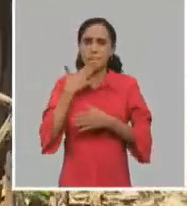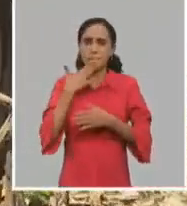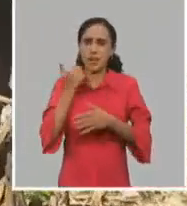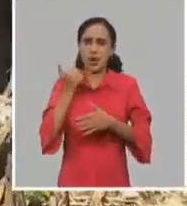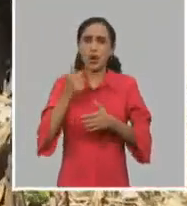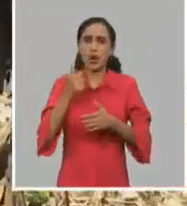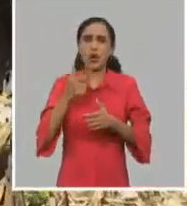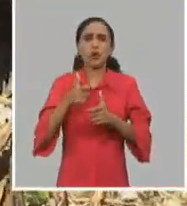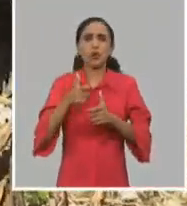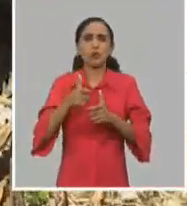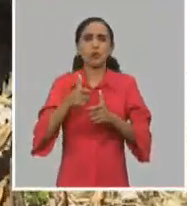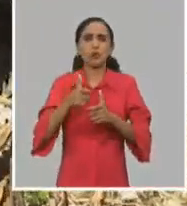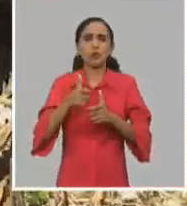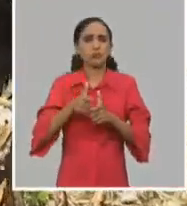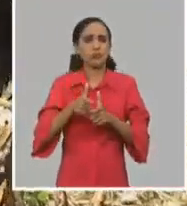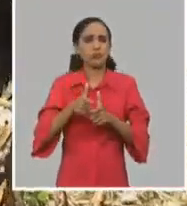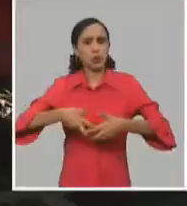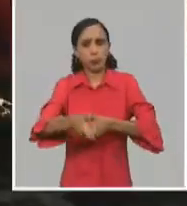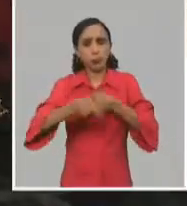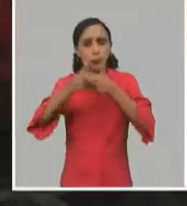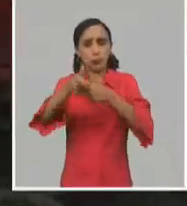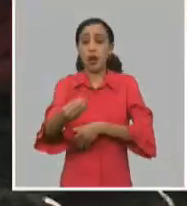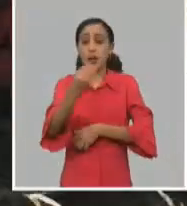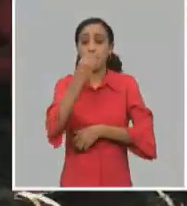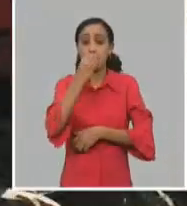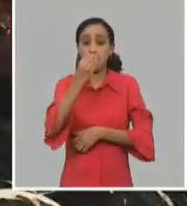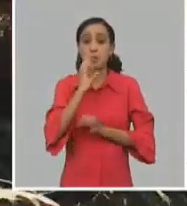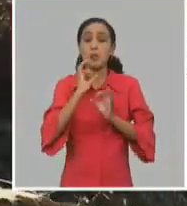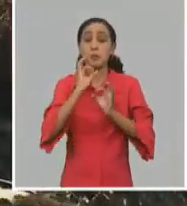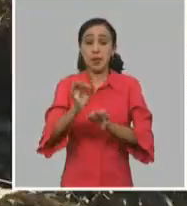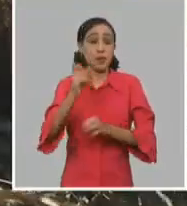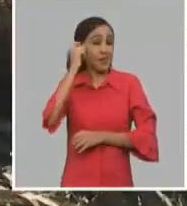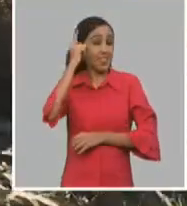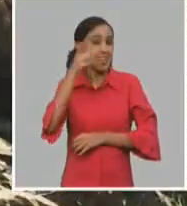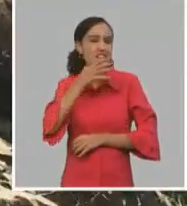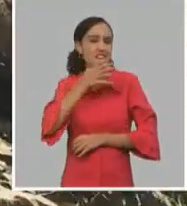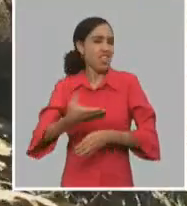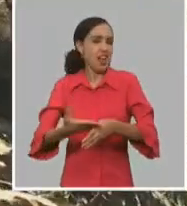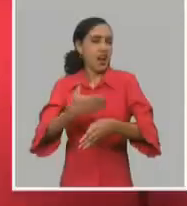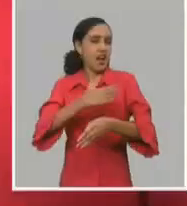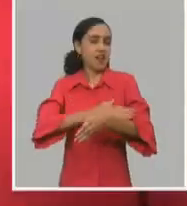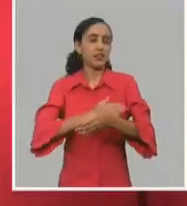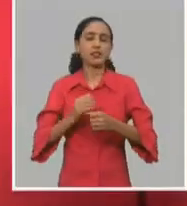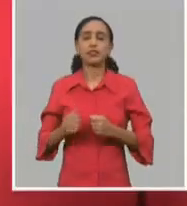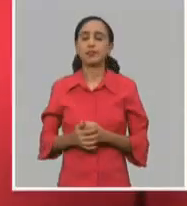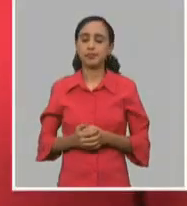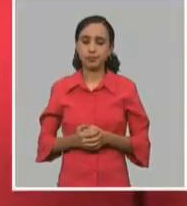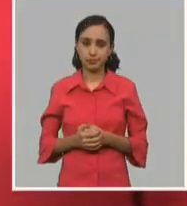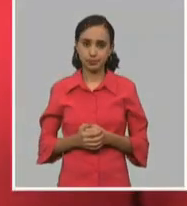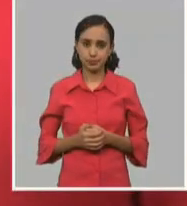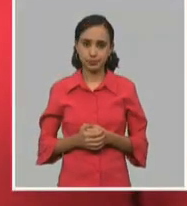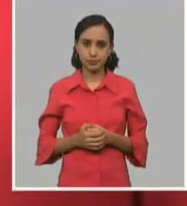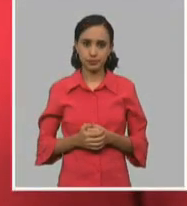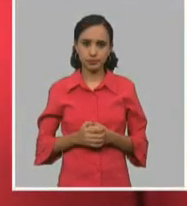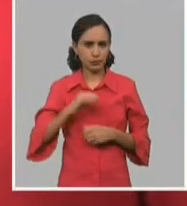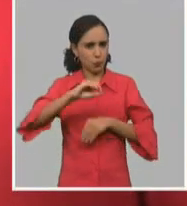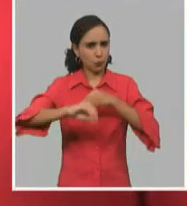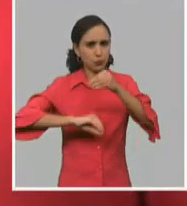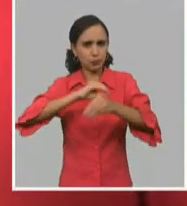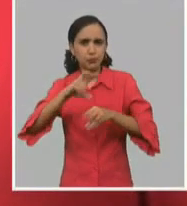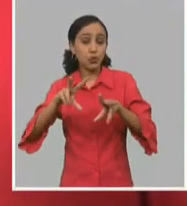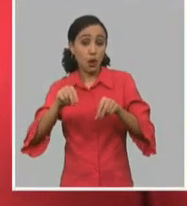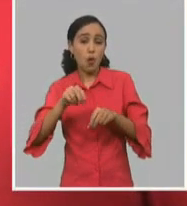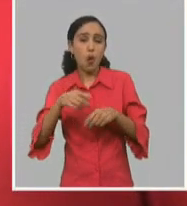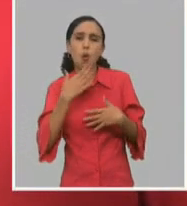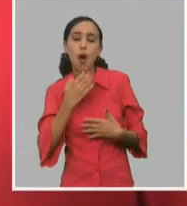crecientes en la producción agroalimentaria, como había ideado Fidel Castro. Se introducen cultivos como el